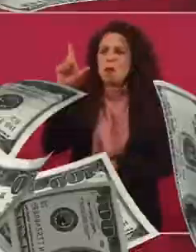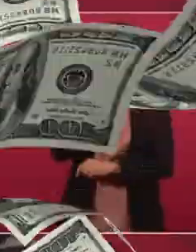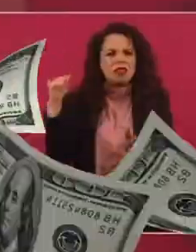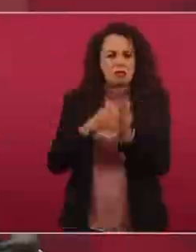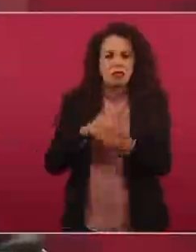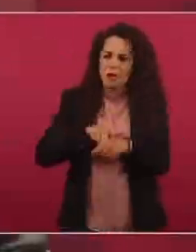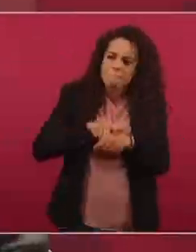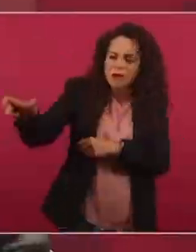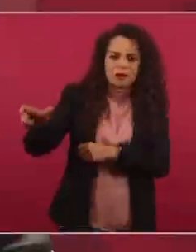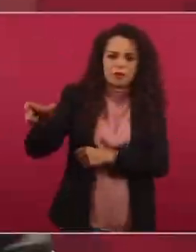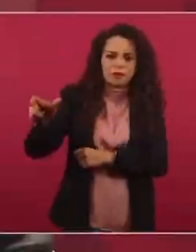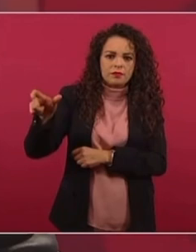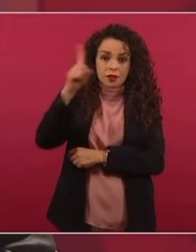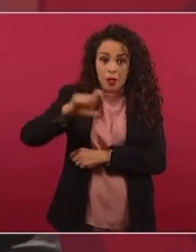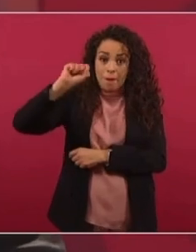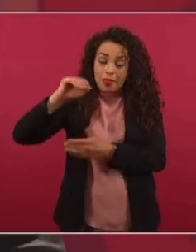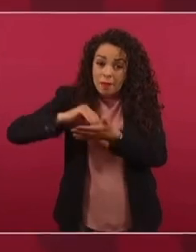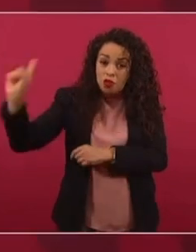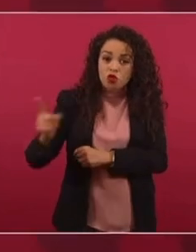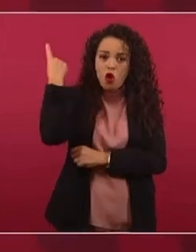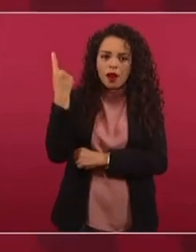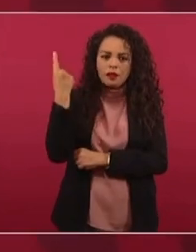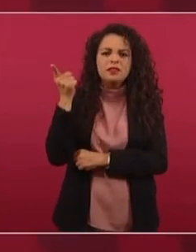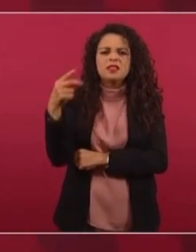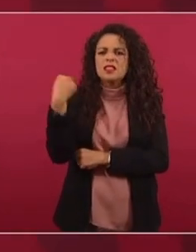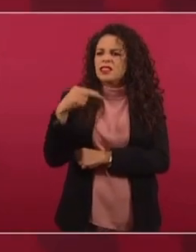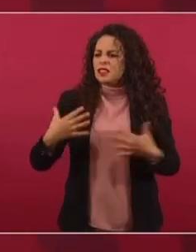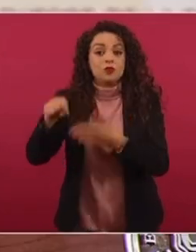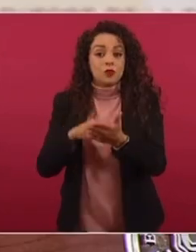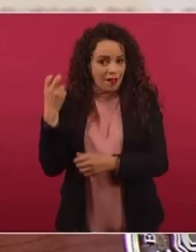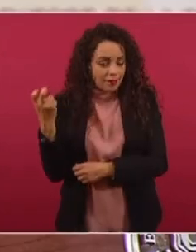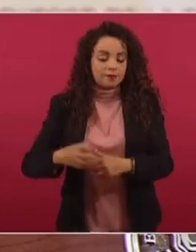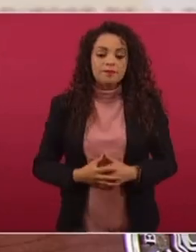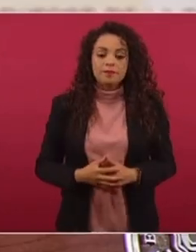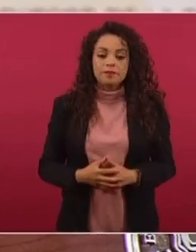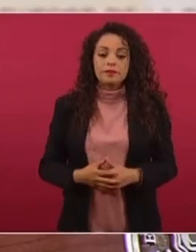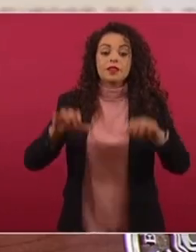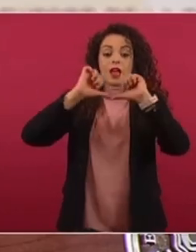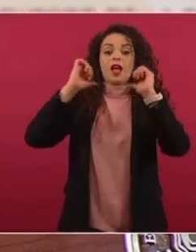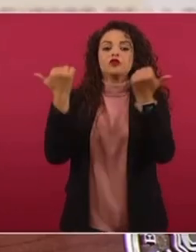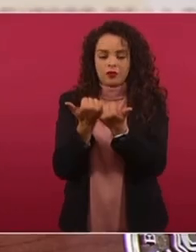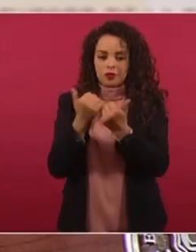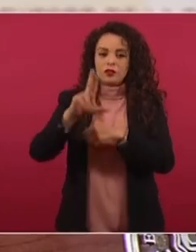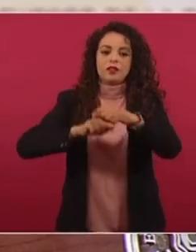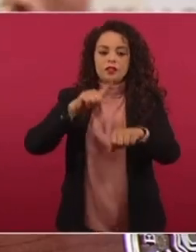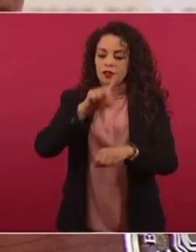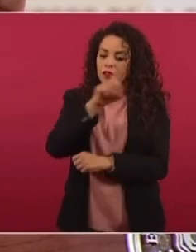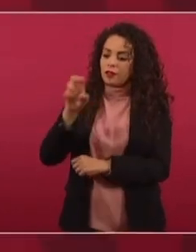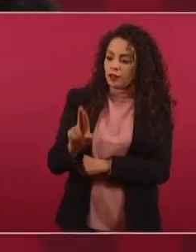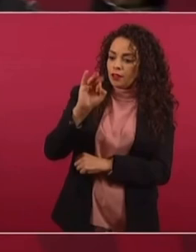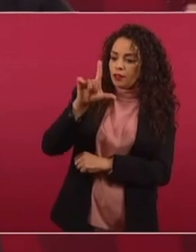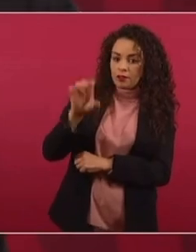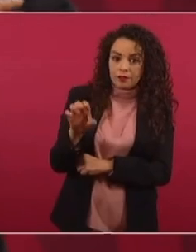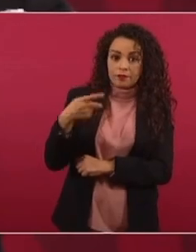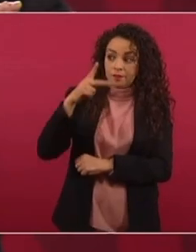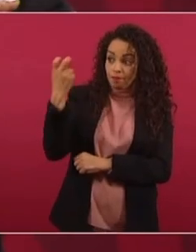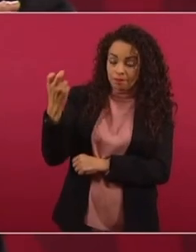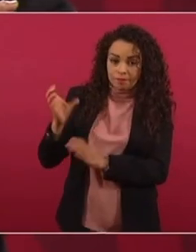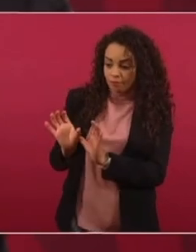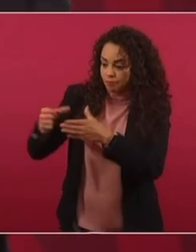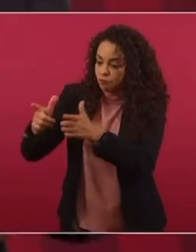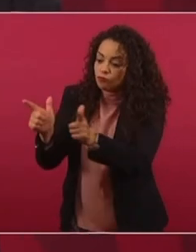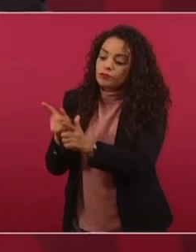dólares la fundación esta llamada RIFLE, la Asociación Nacional de RIFLE. Pero estos son republicanos, todos.